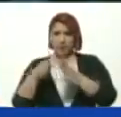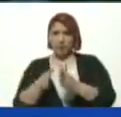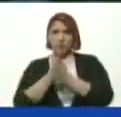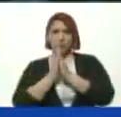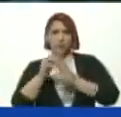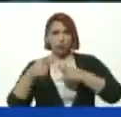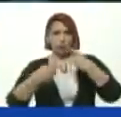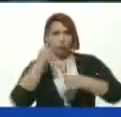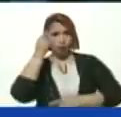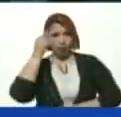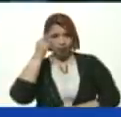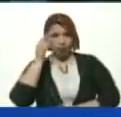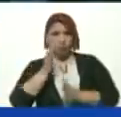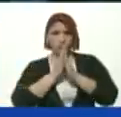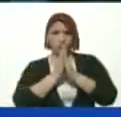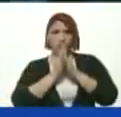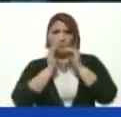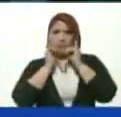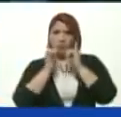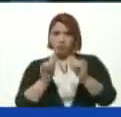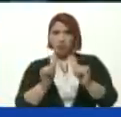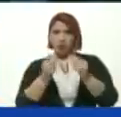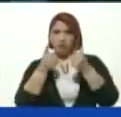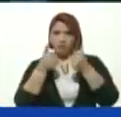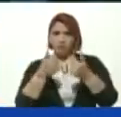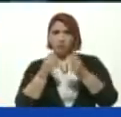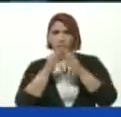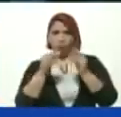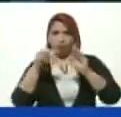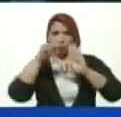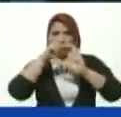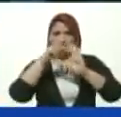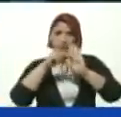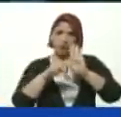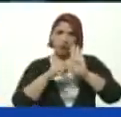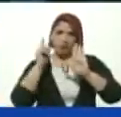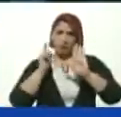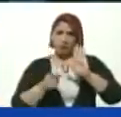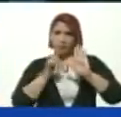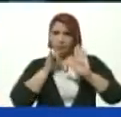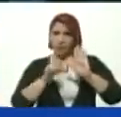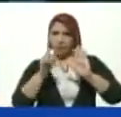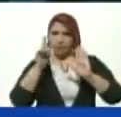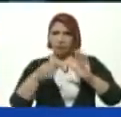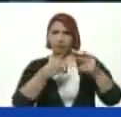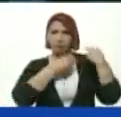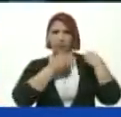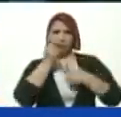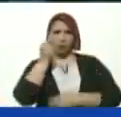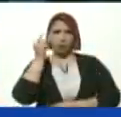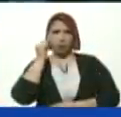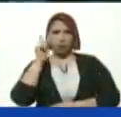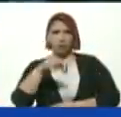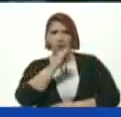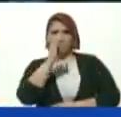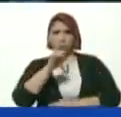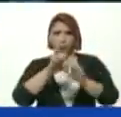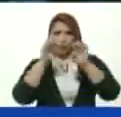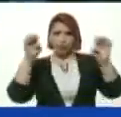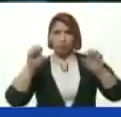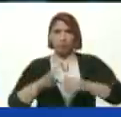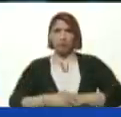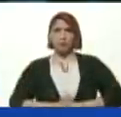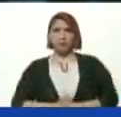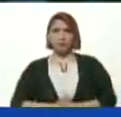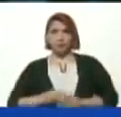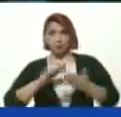los días A toda hora A todo nivel Las jefas Y los jefes De